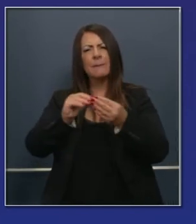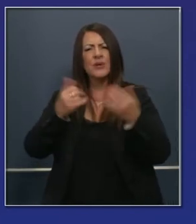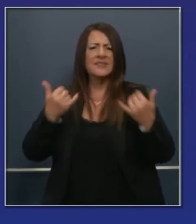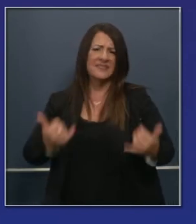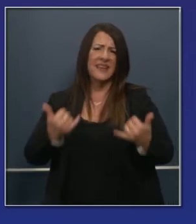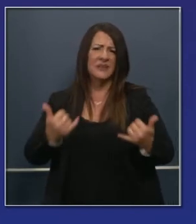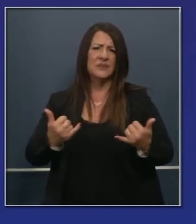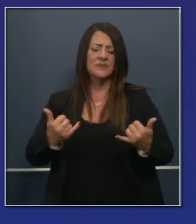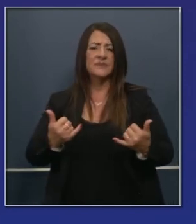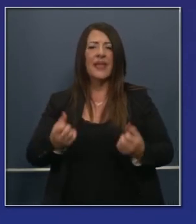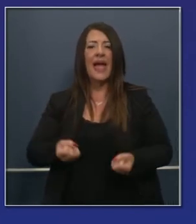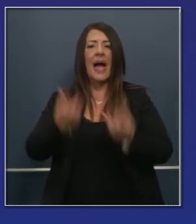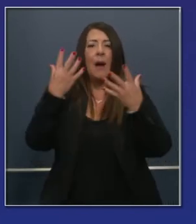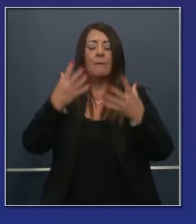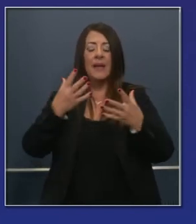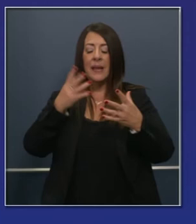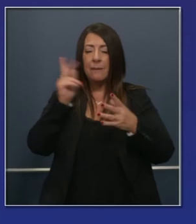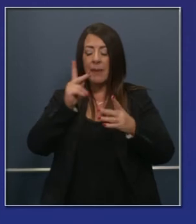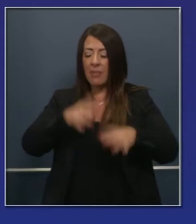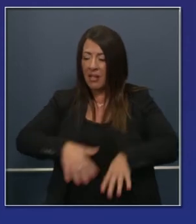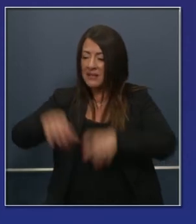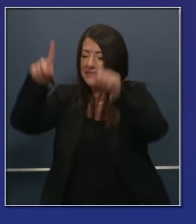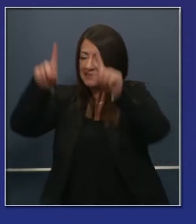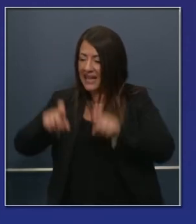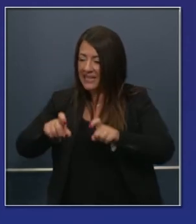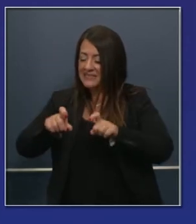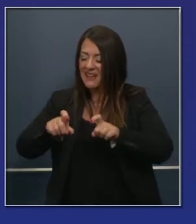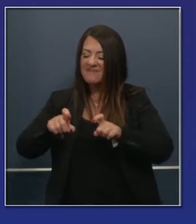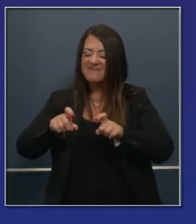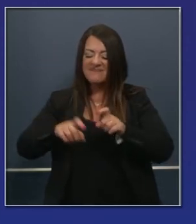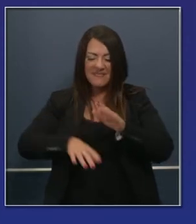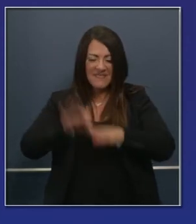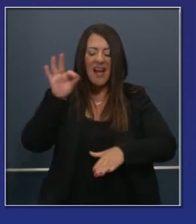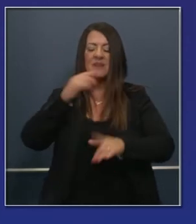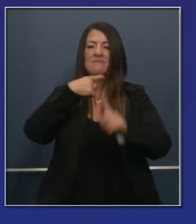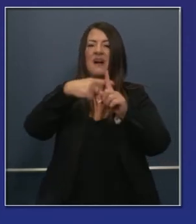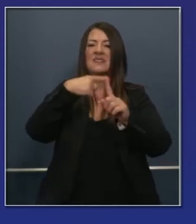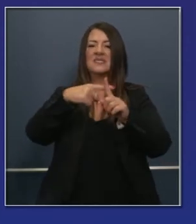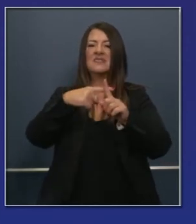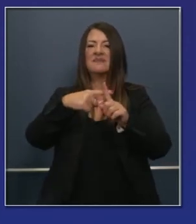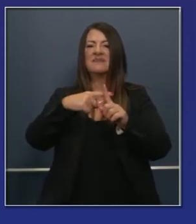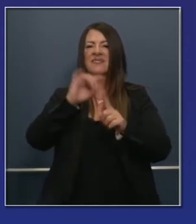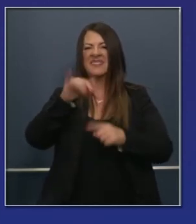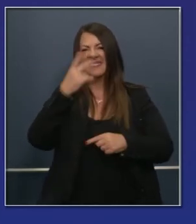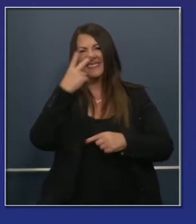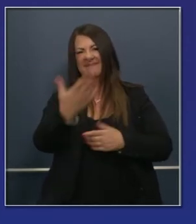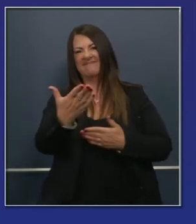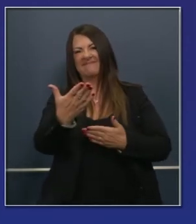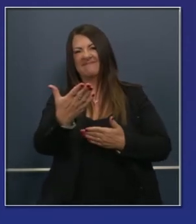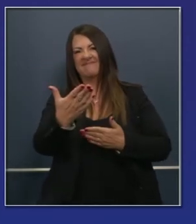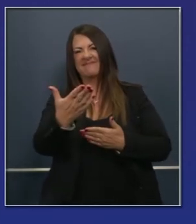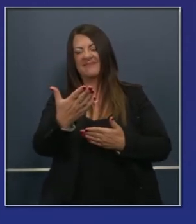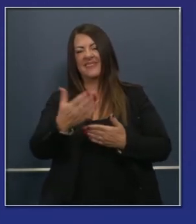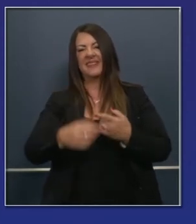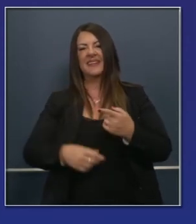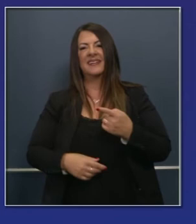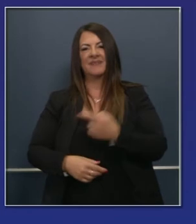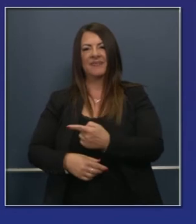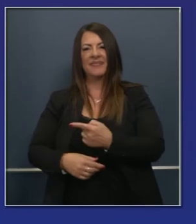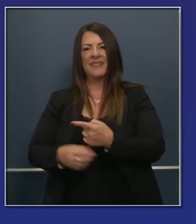reseñarles los casos positivos que hemos tenido desde el 13 de agosto. Ahí está el número 7